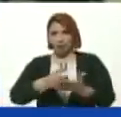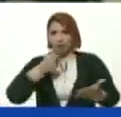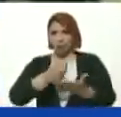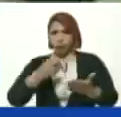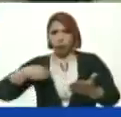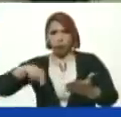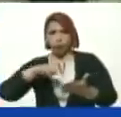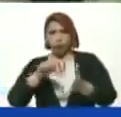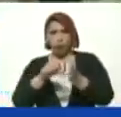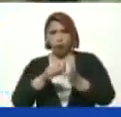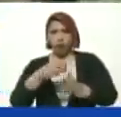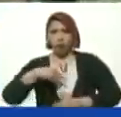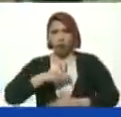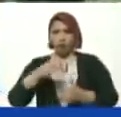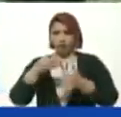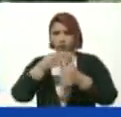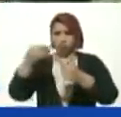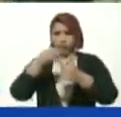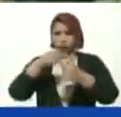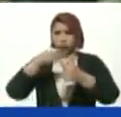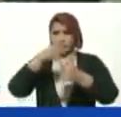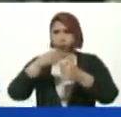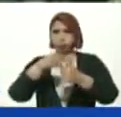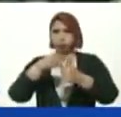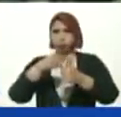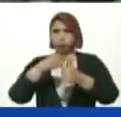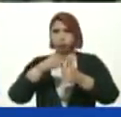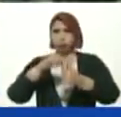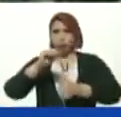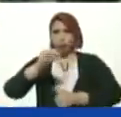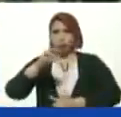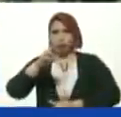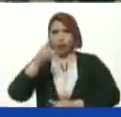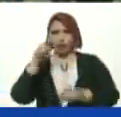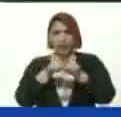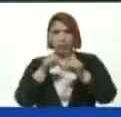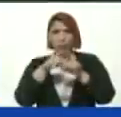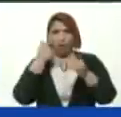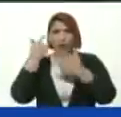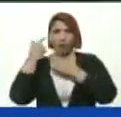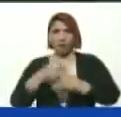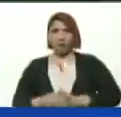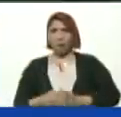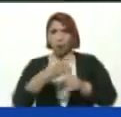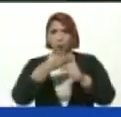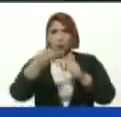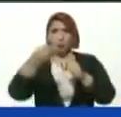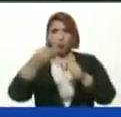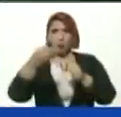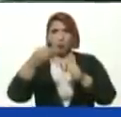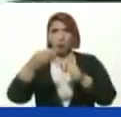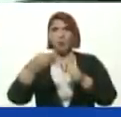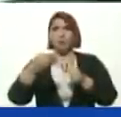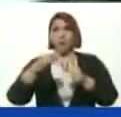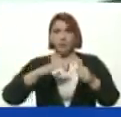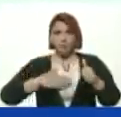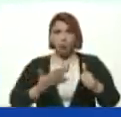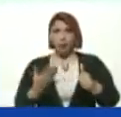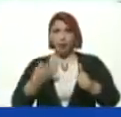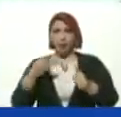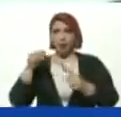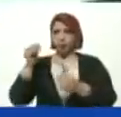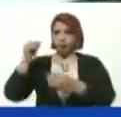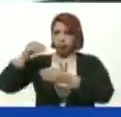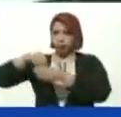En donde ponemos nuestra huella De la astilar Y nos da un código QR Como este Nos llega el subsidio A nuestro sistema patria Por el